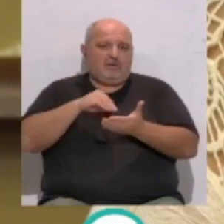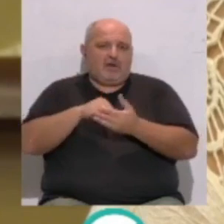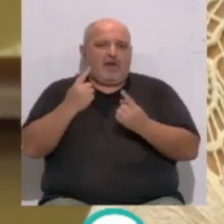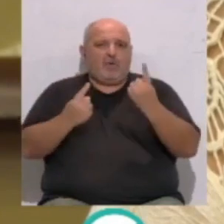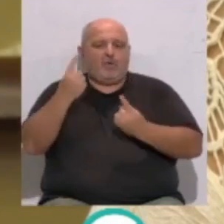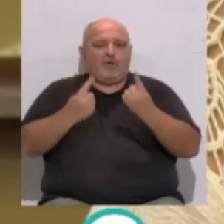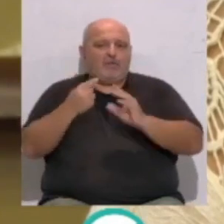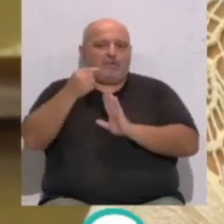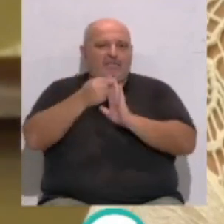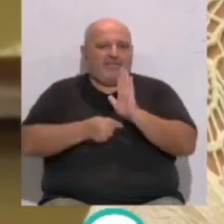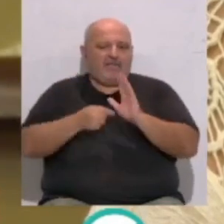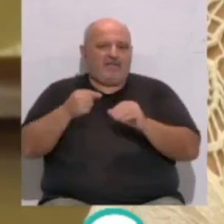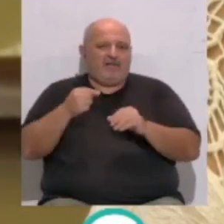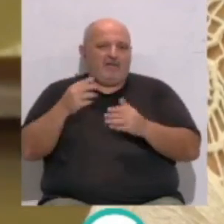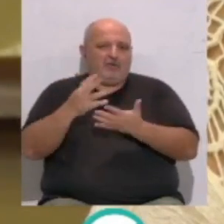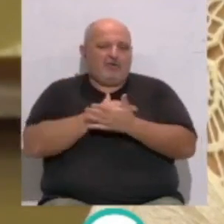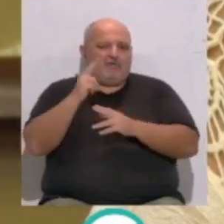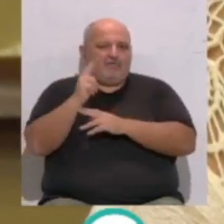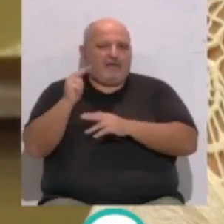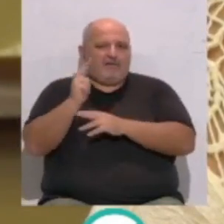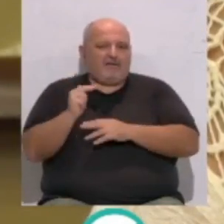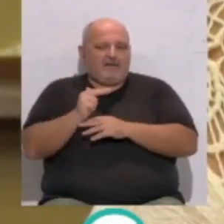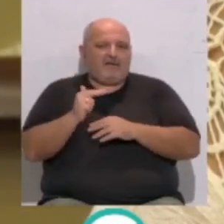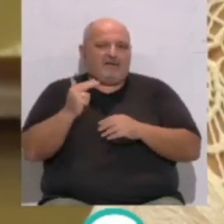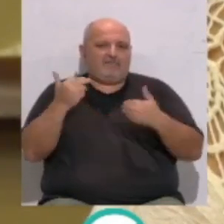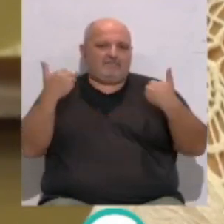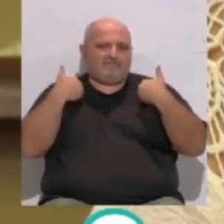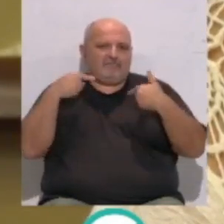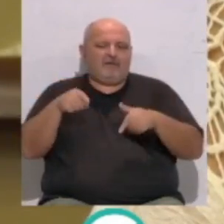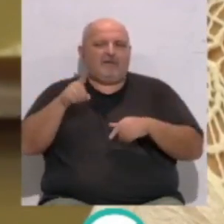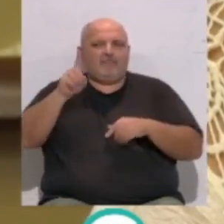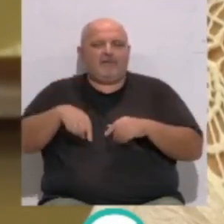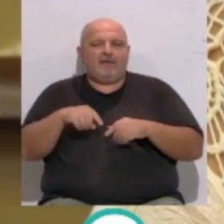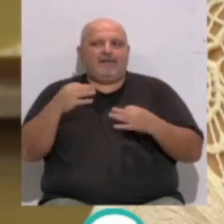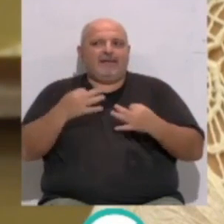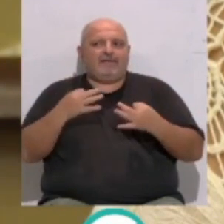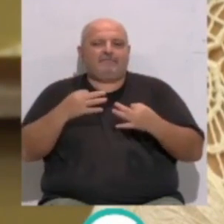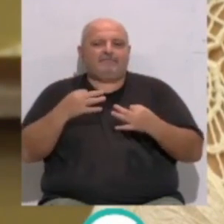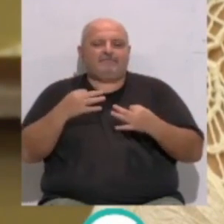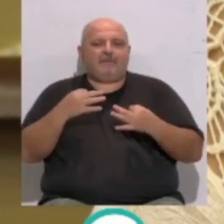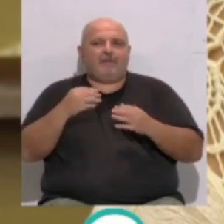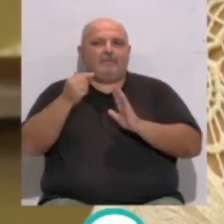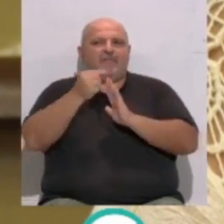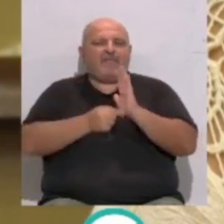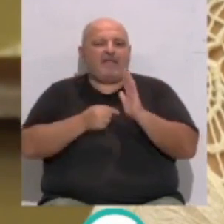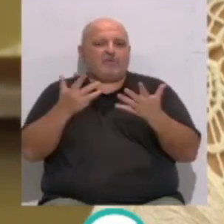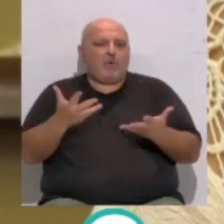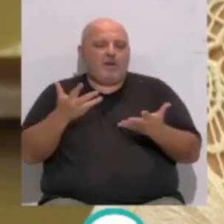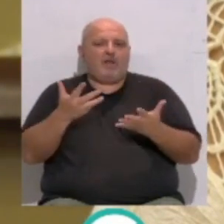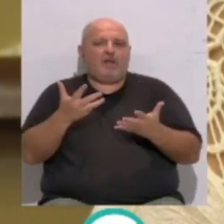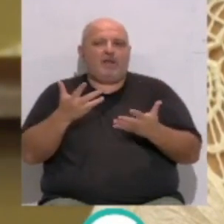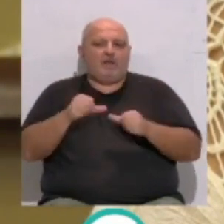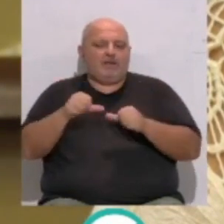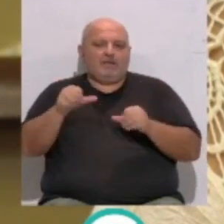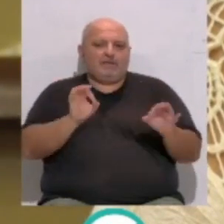algunas de las medidas que traemos todos los viernes aprobadas en Junta de Gobierno, sino que además esas medidas se van a